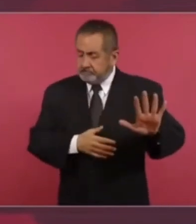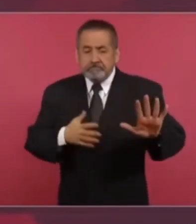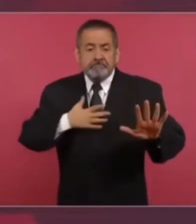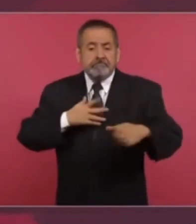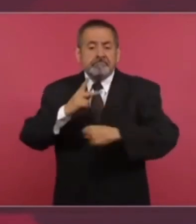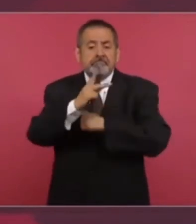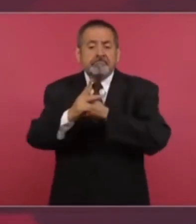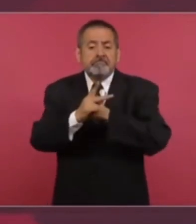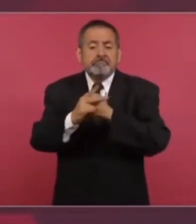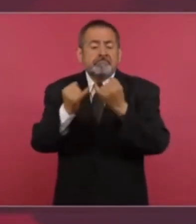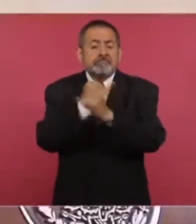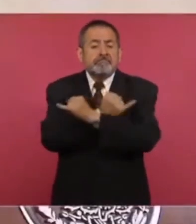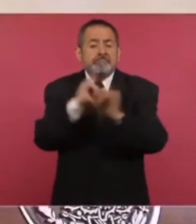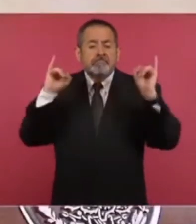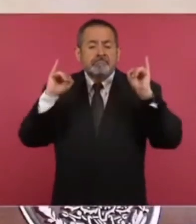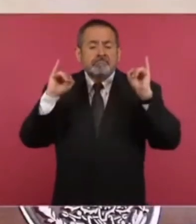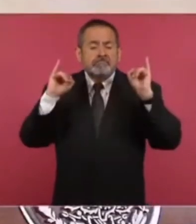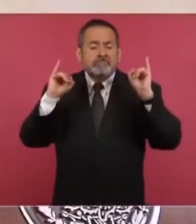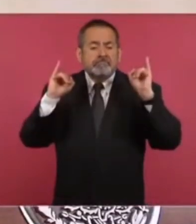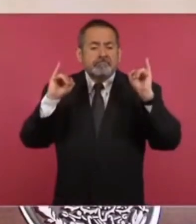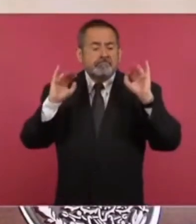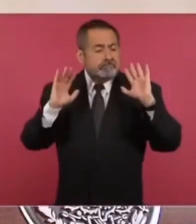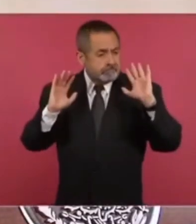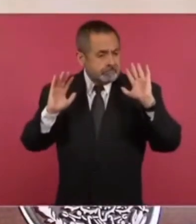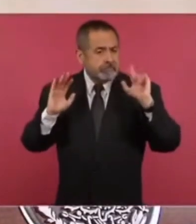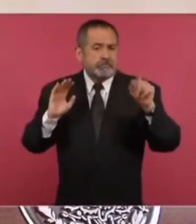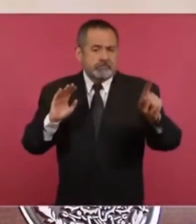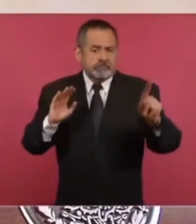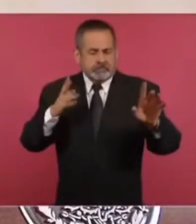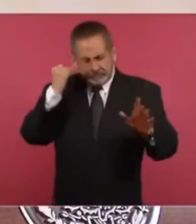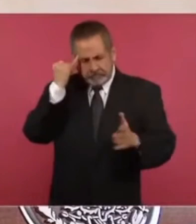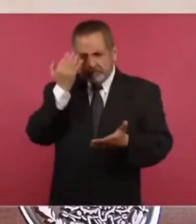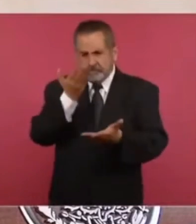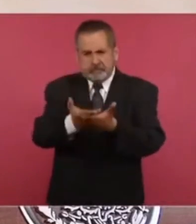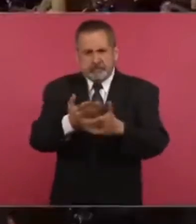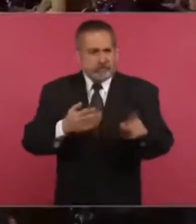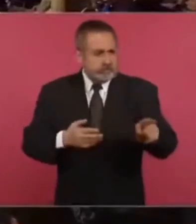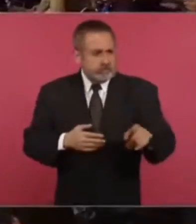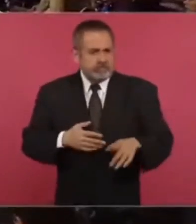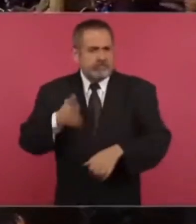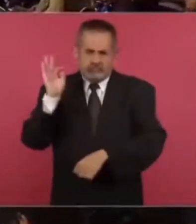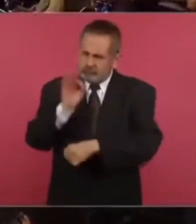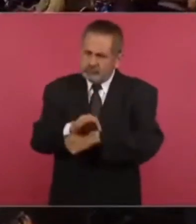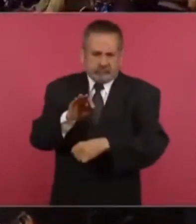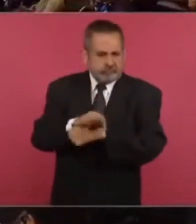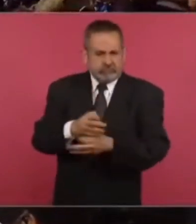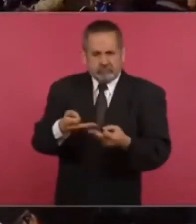país independiente entonces lo que estamos planteando es vamos a defender